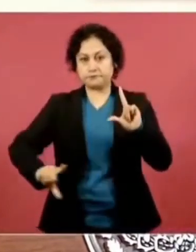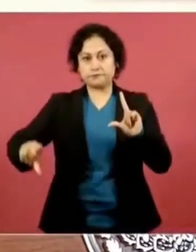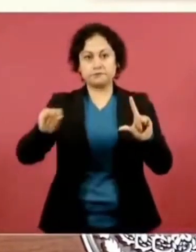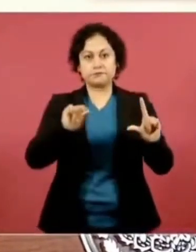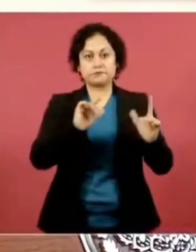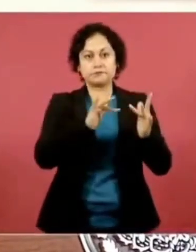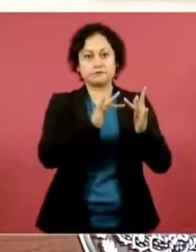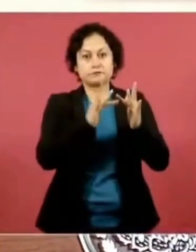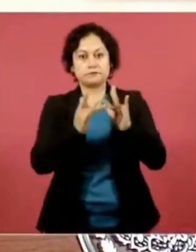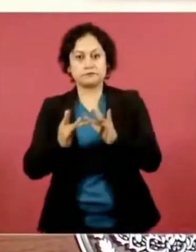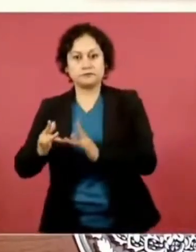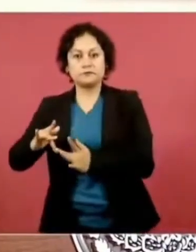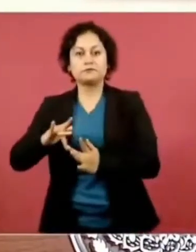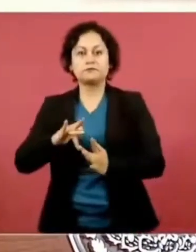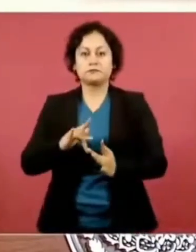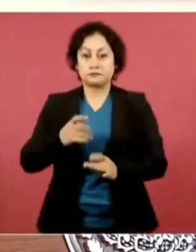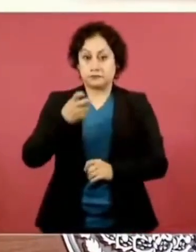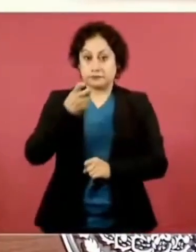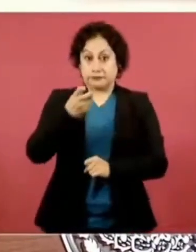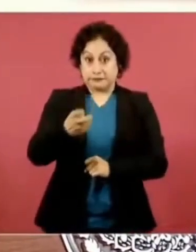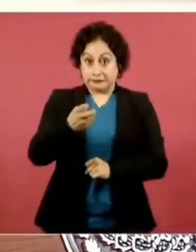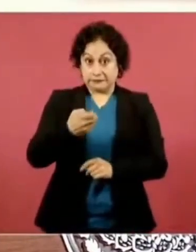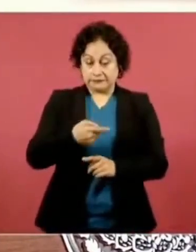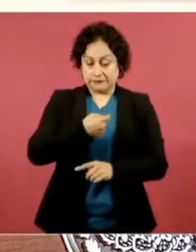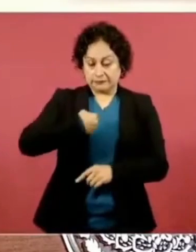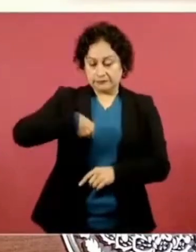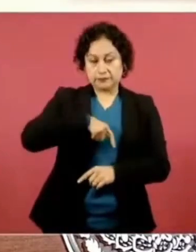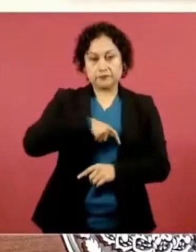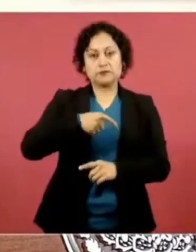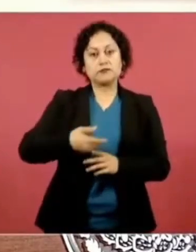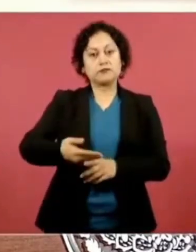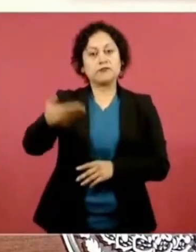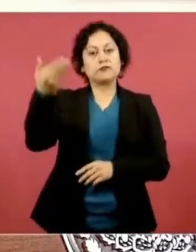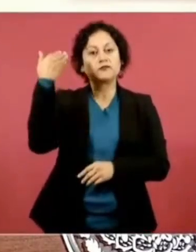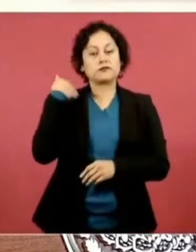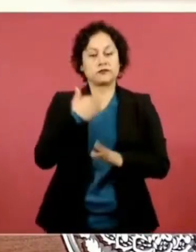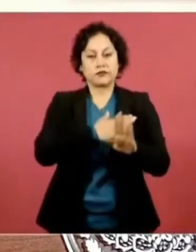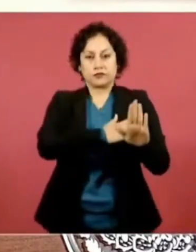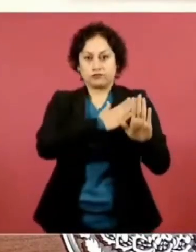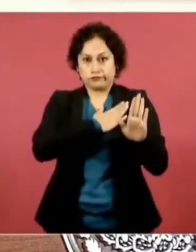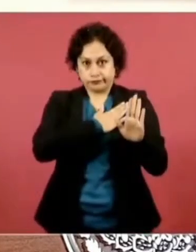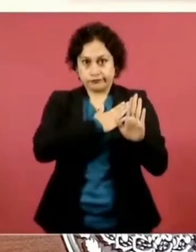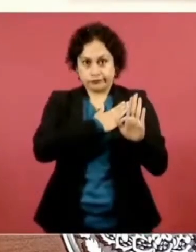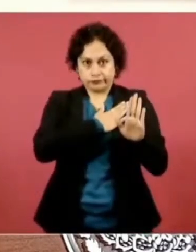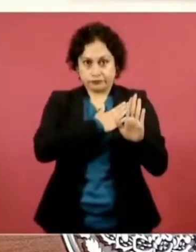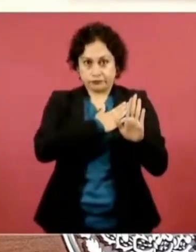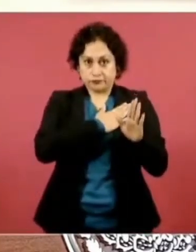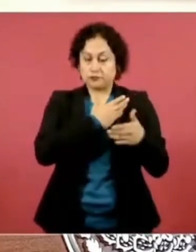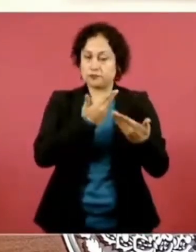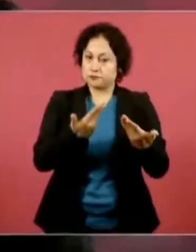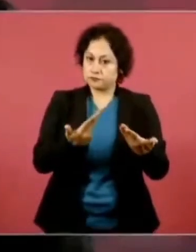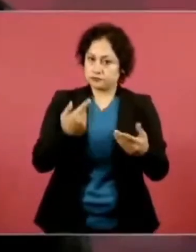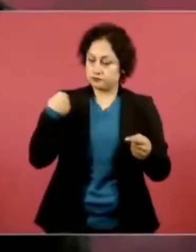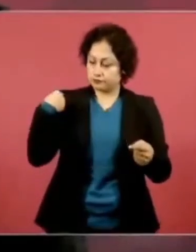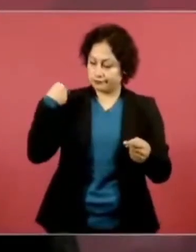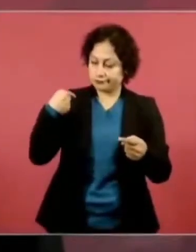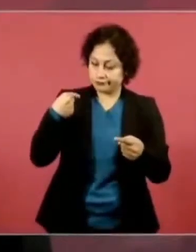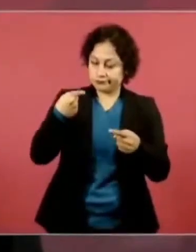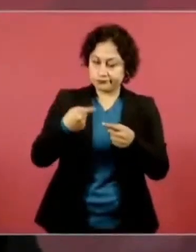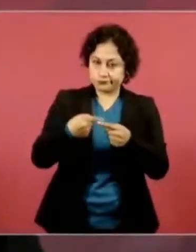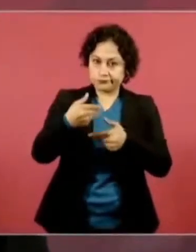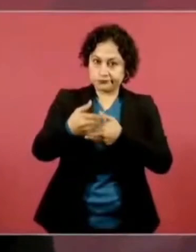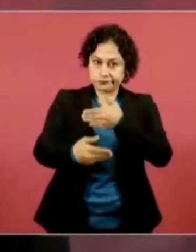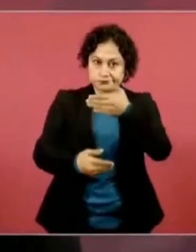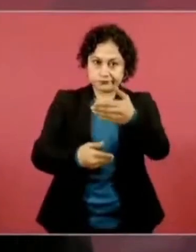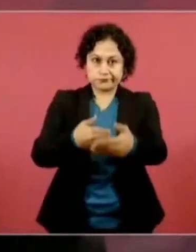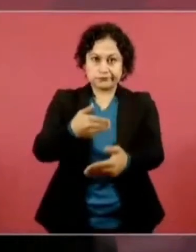Es un compromiso que hicimos y vamos avanzando. No ha sido un